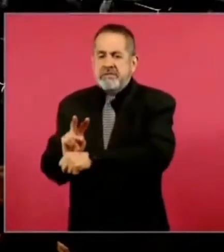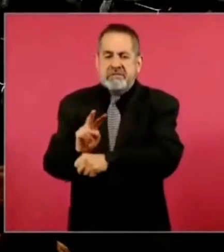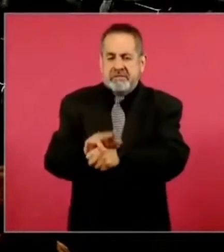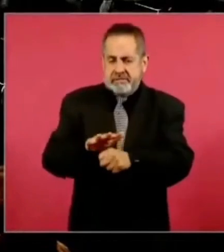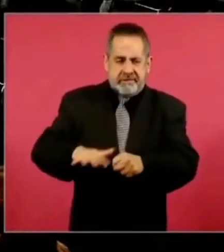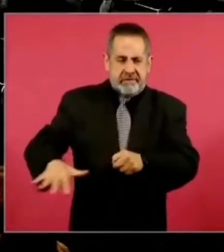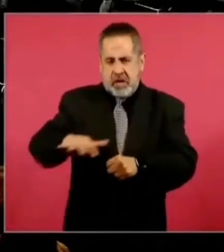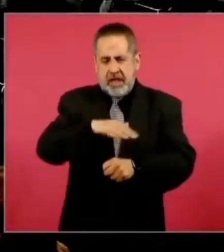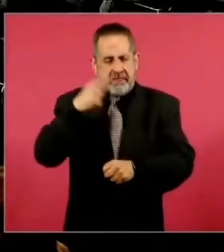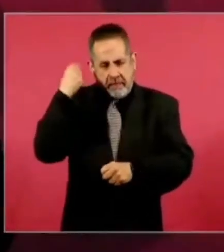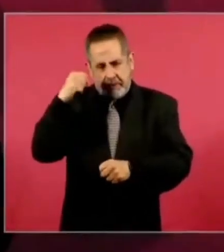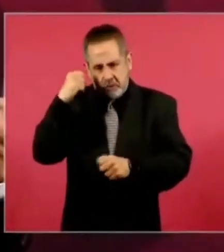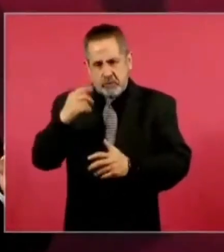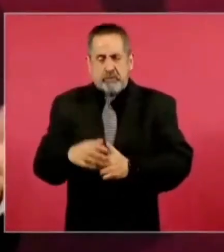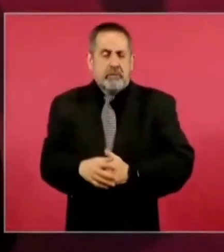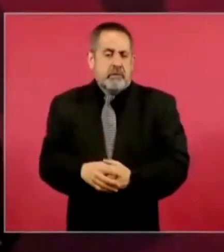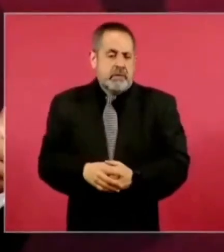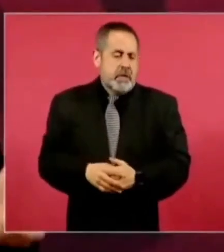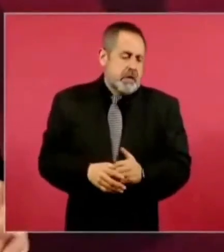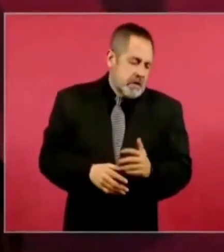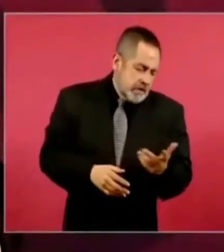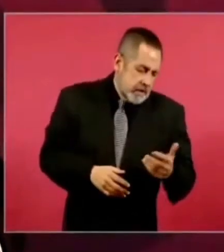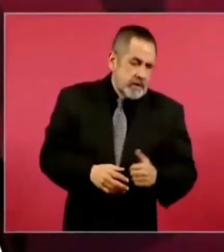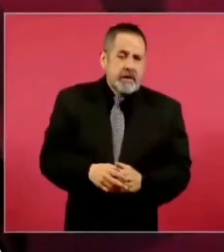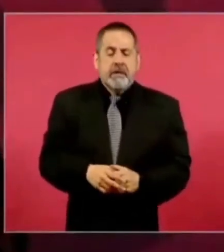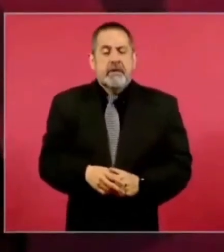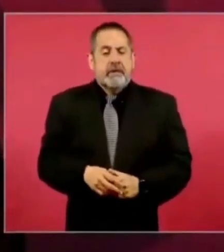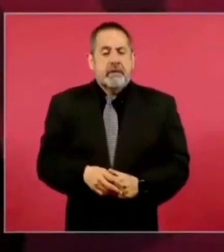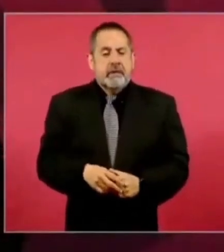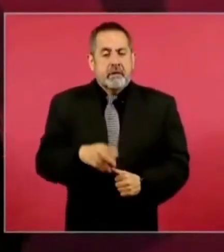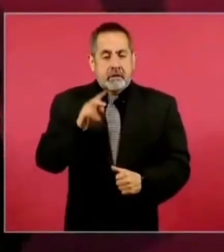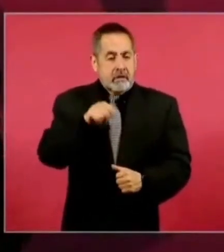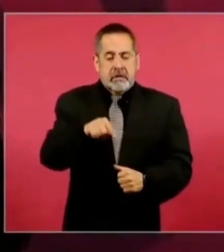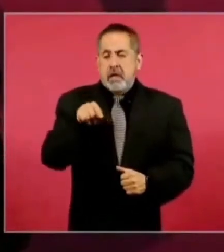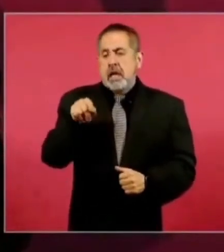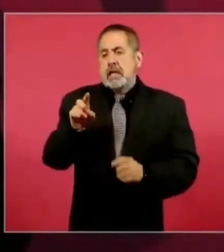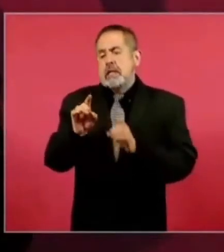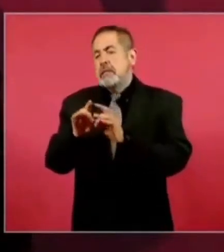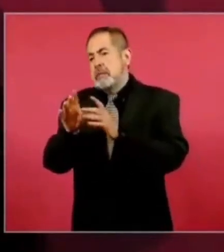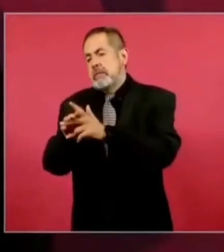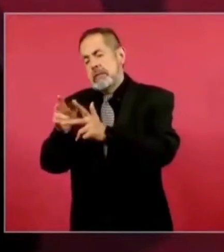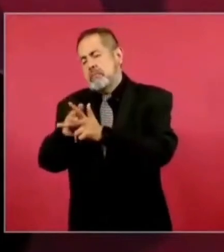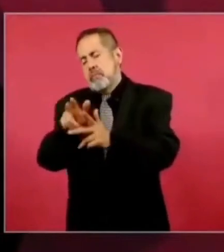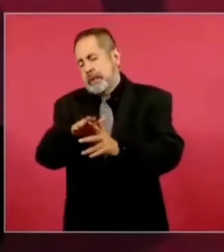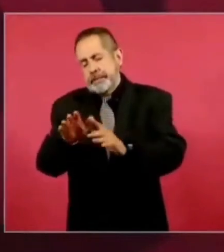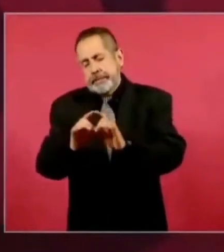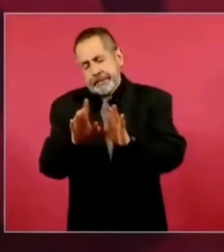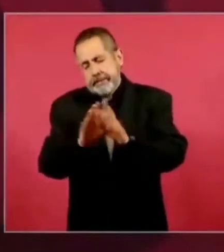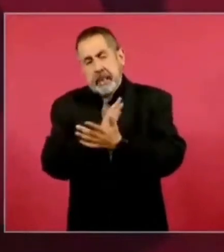Y digo propaganda porque afortunadamente no pasa a mayores pero sí